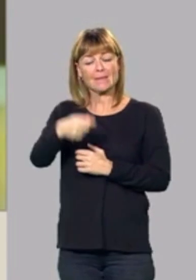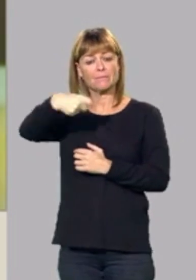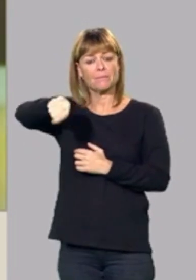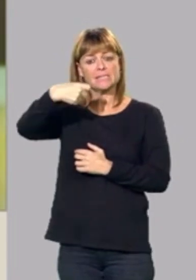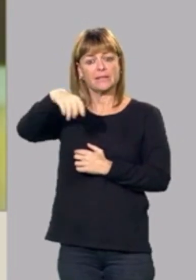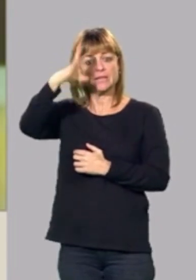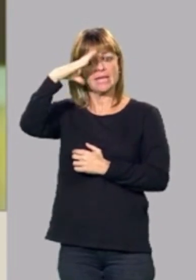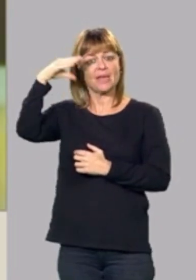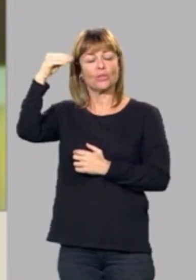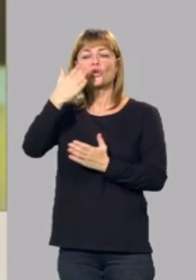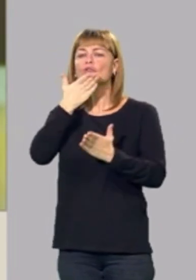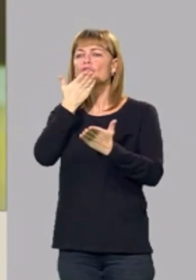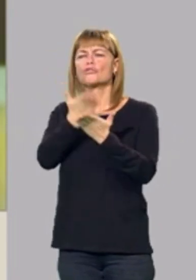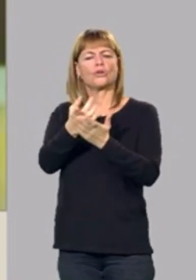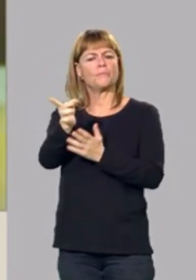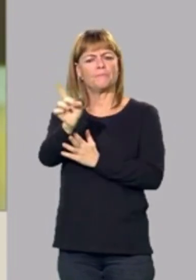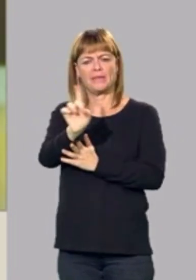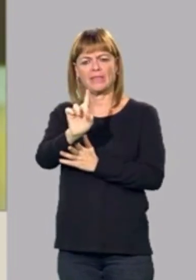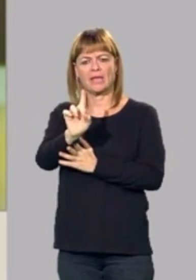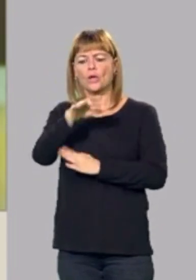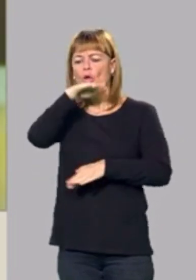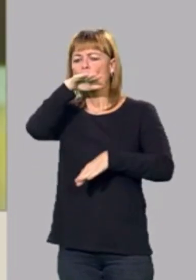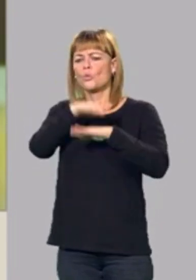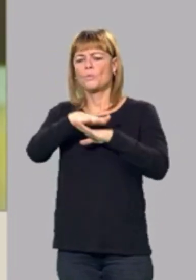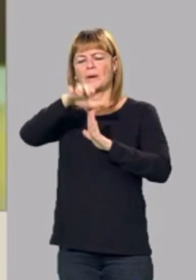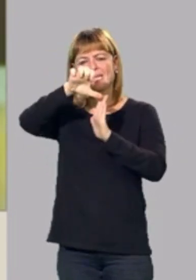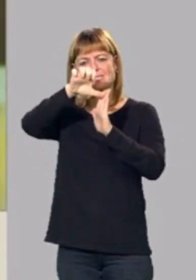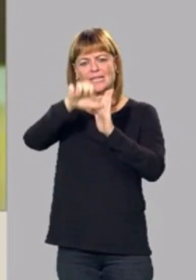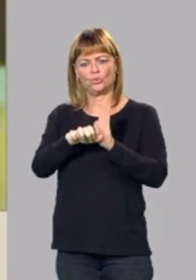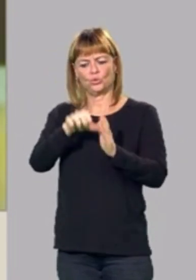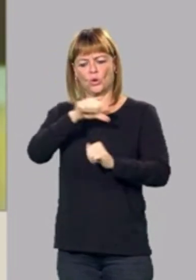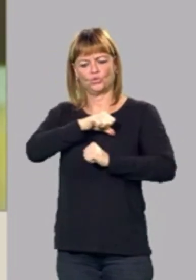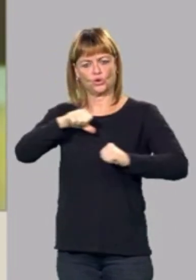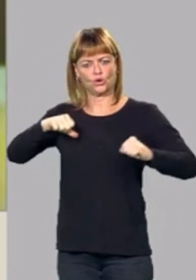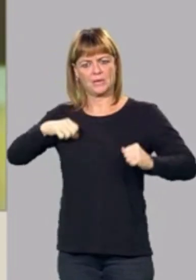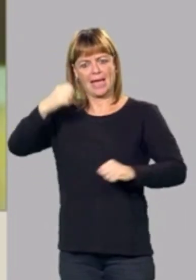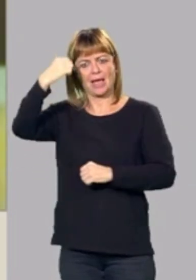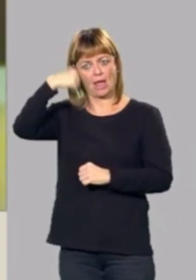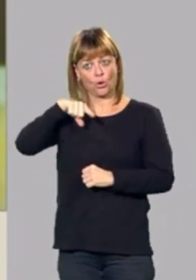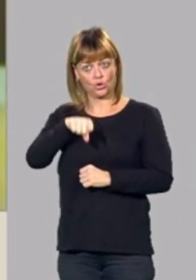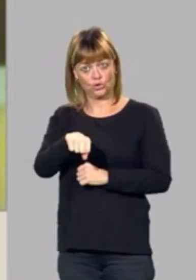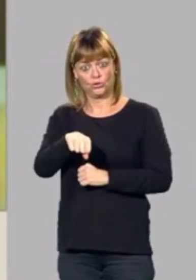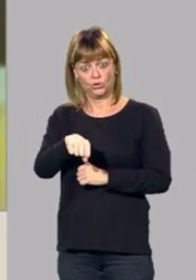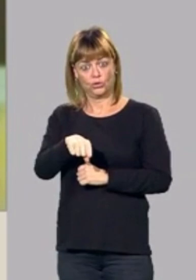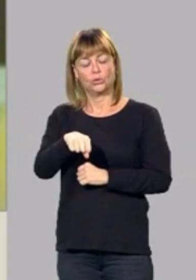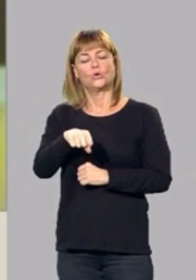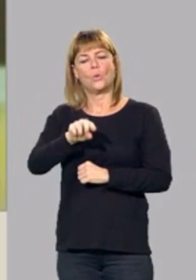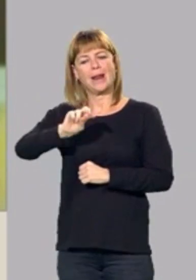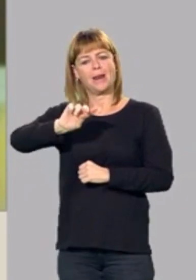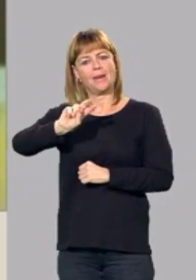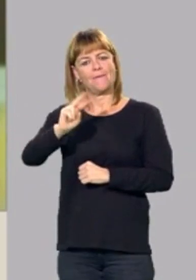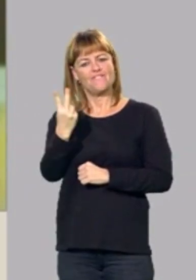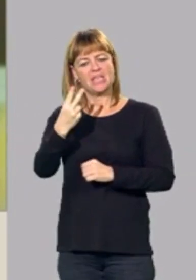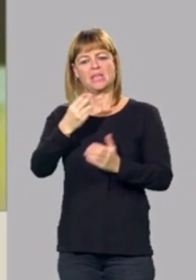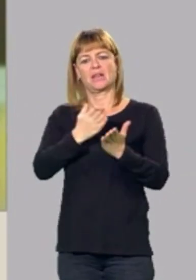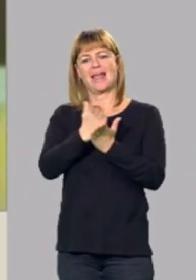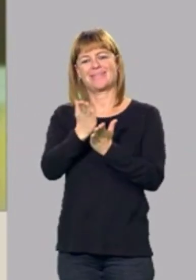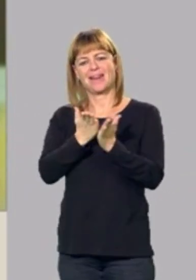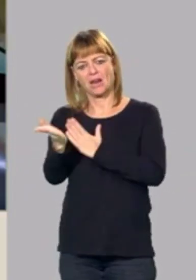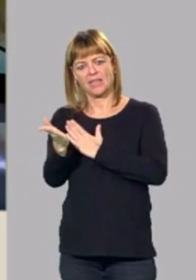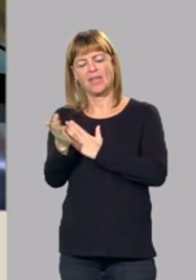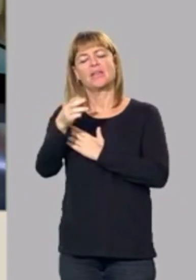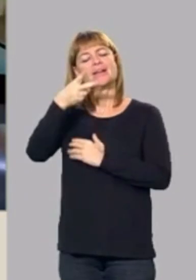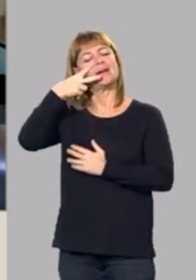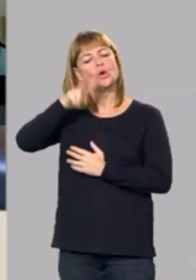no pidió que se cumpliera el Estatuto de Autonomía de Aragón, que se cumpliera esa bilateralidad que reconoce el